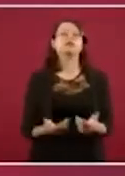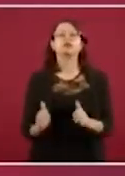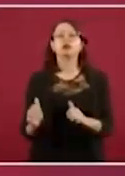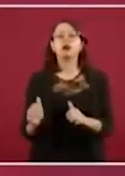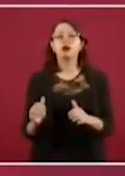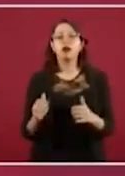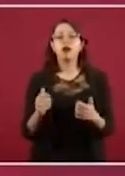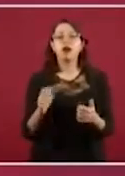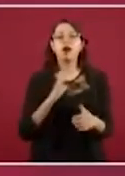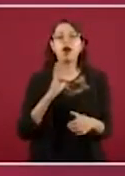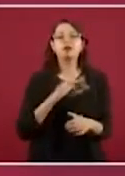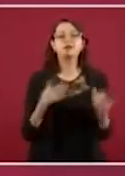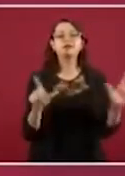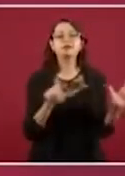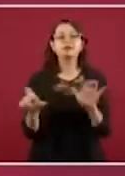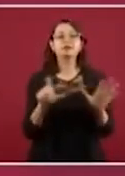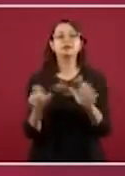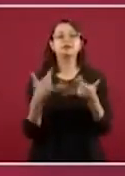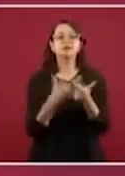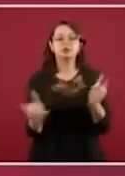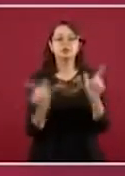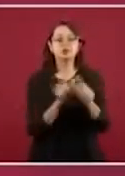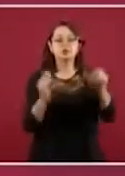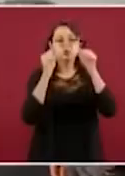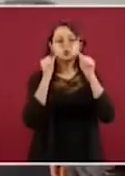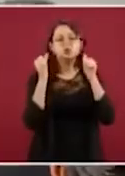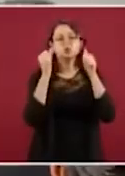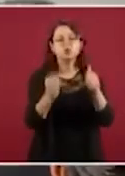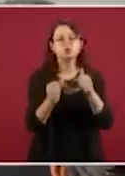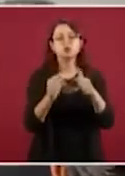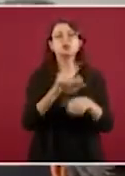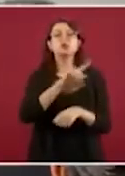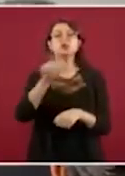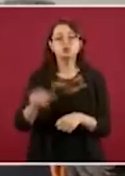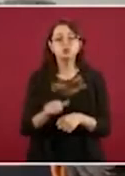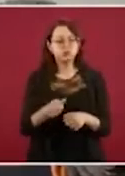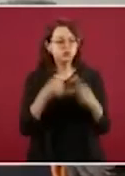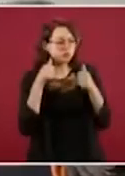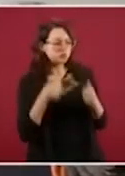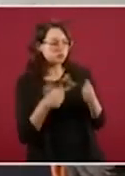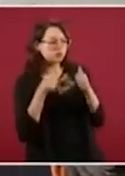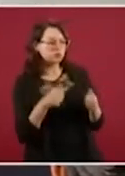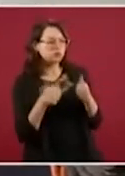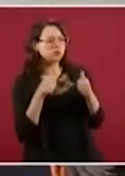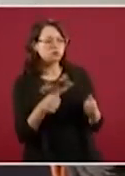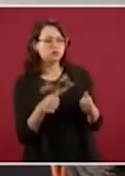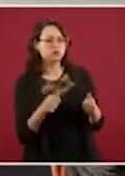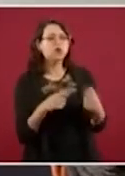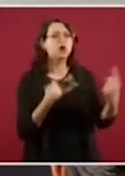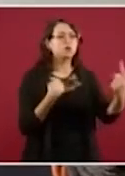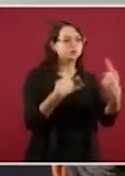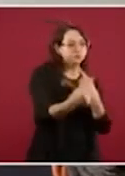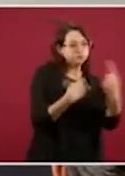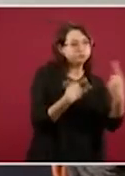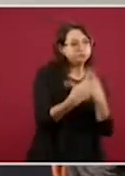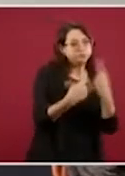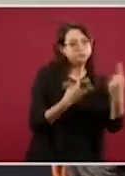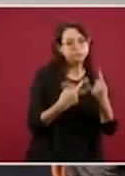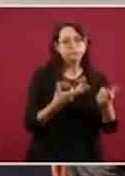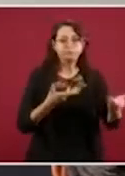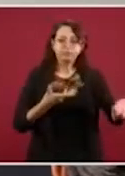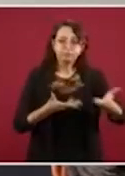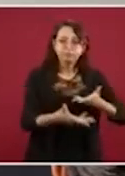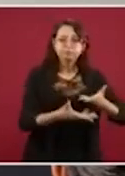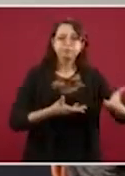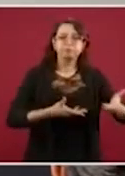atendido 700 grupos. Y ahí lo que nosotros hacemos es escuchamos y luego… y dialogamos, es diálogo,